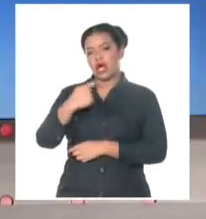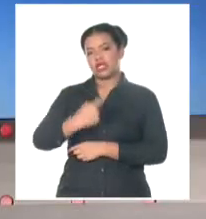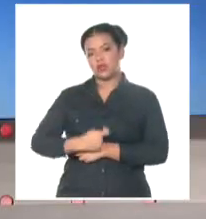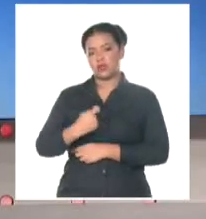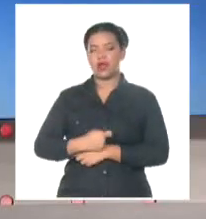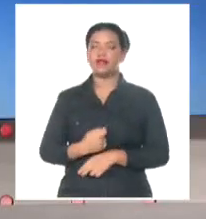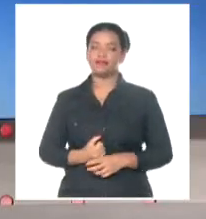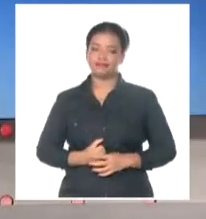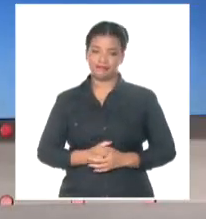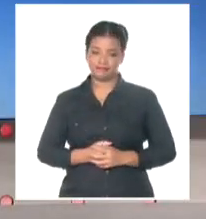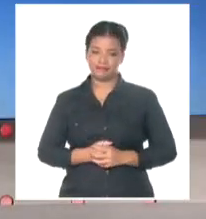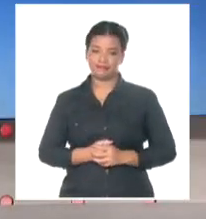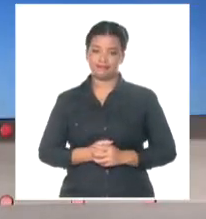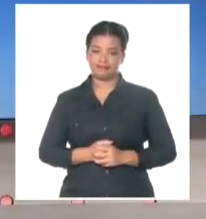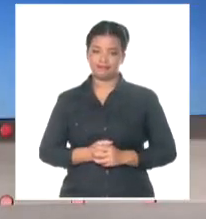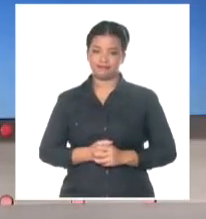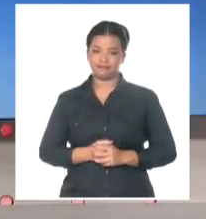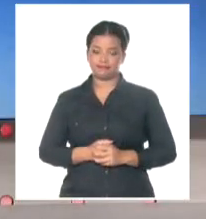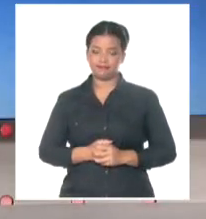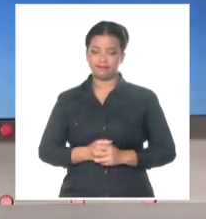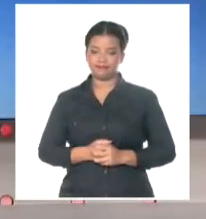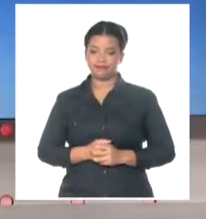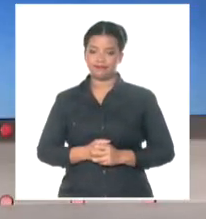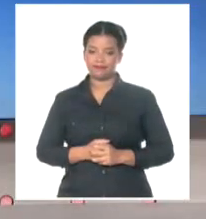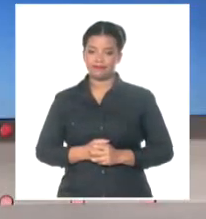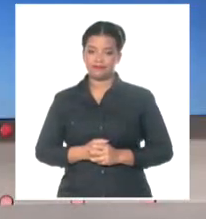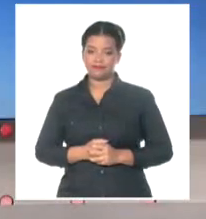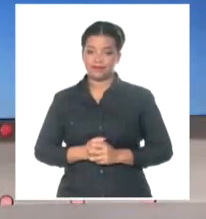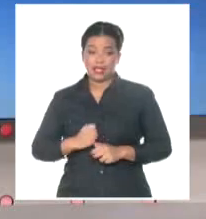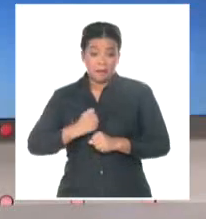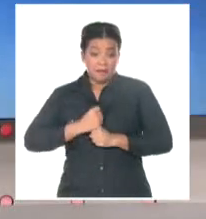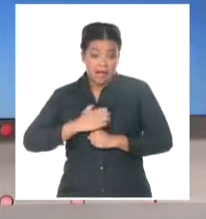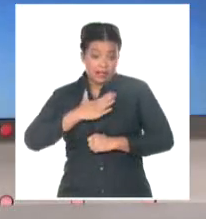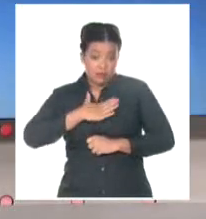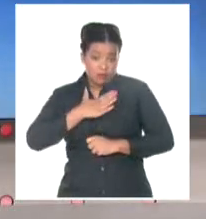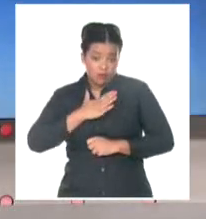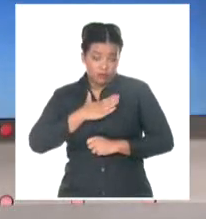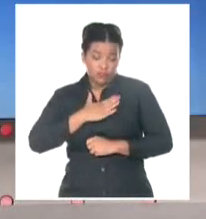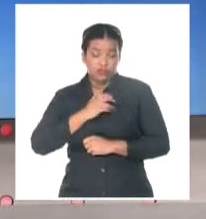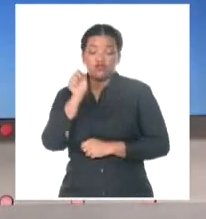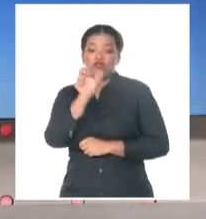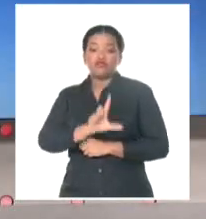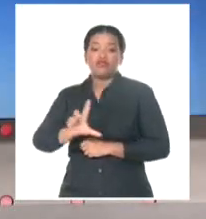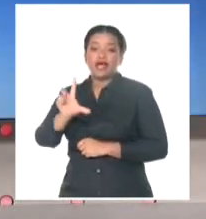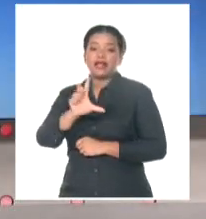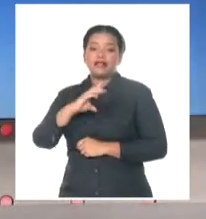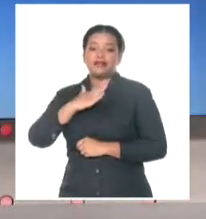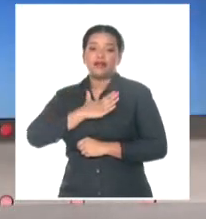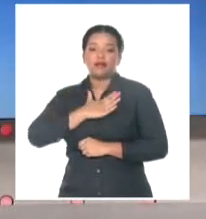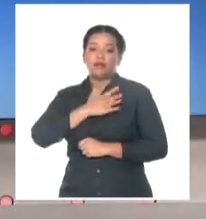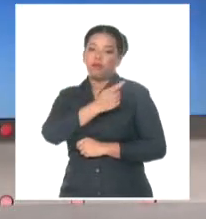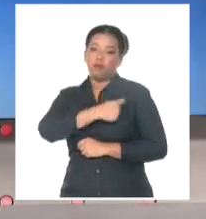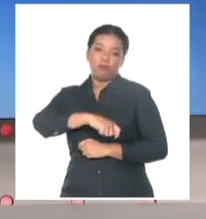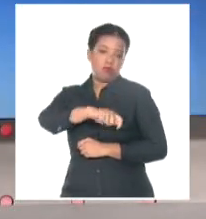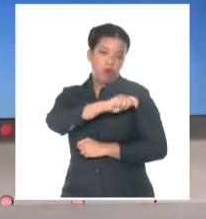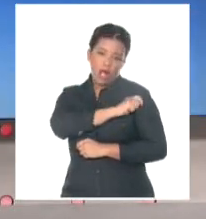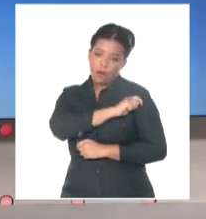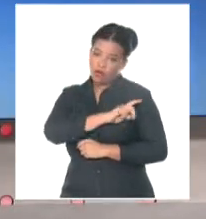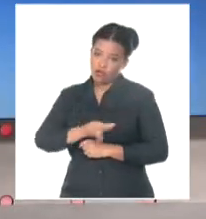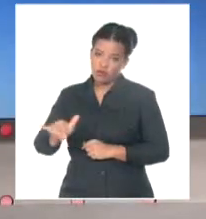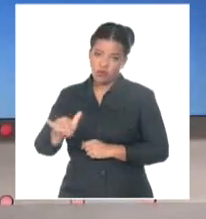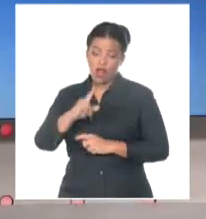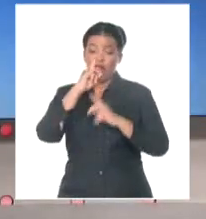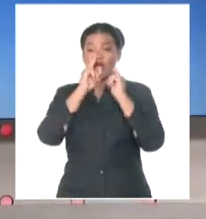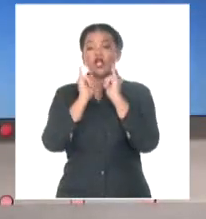juego el patrimonio del Estado cubano. Patrimonio que en una sociedad socialista es patrimonio del pueblo. La gran